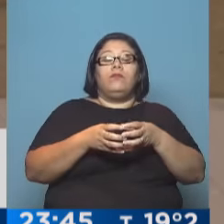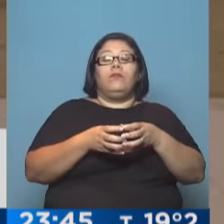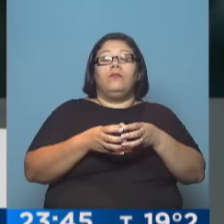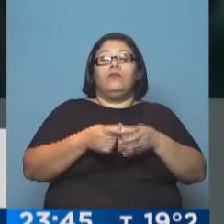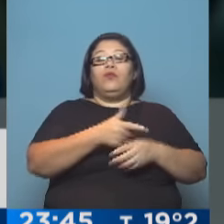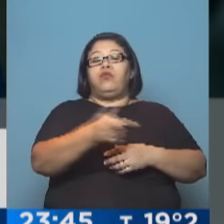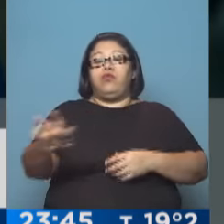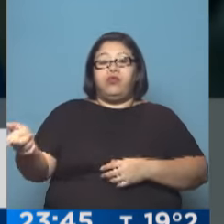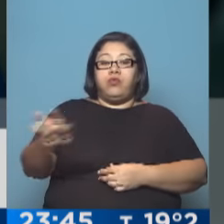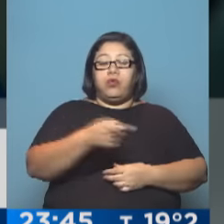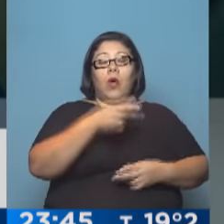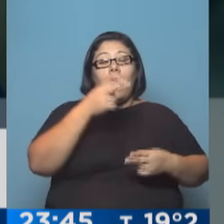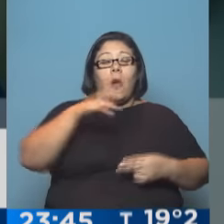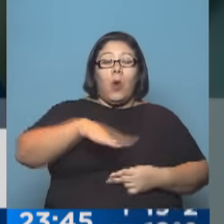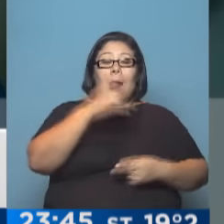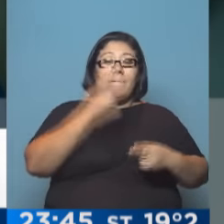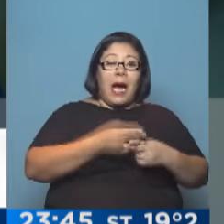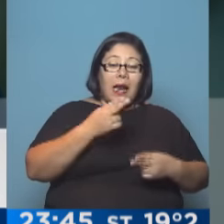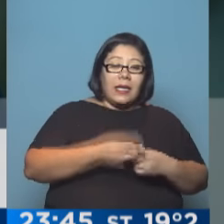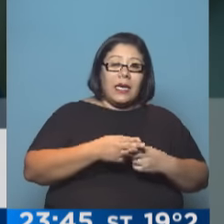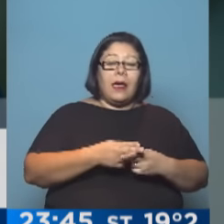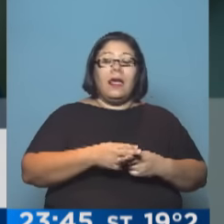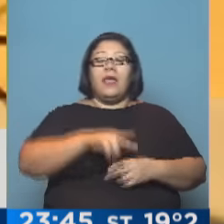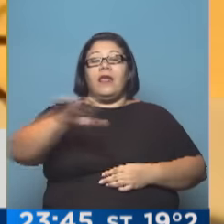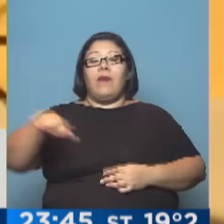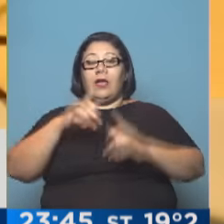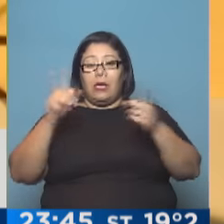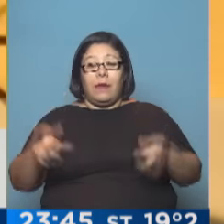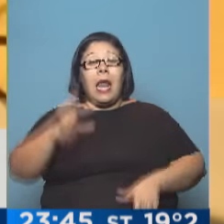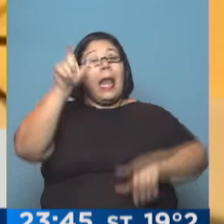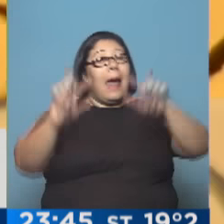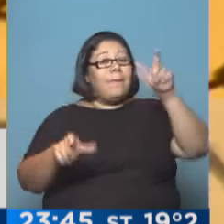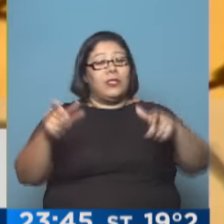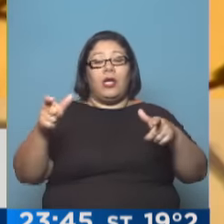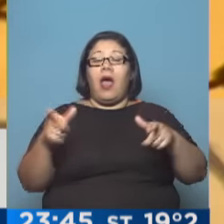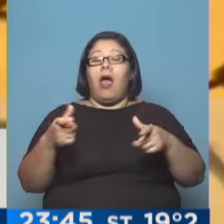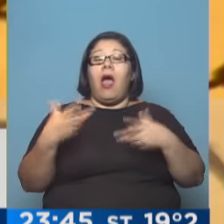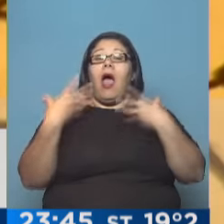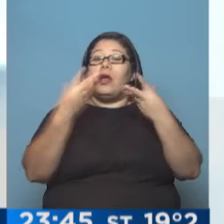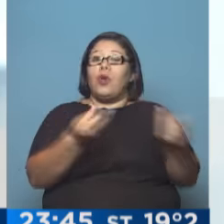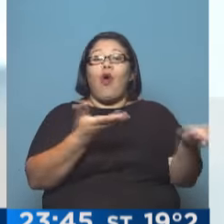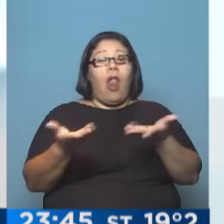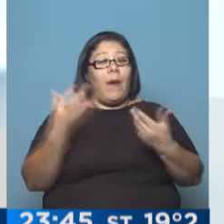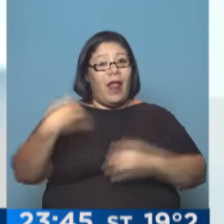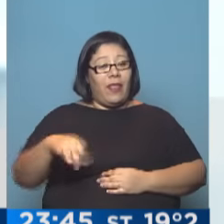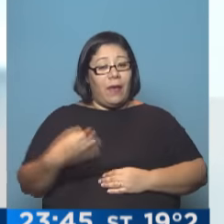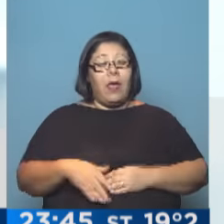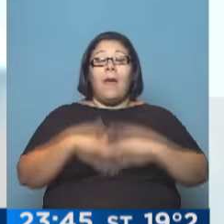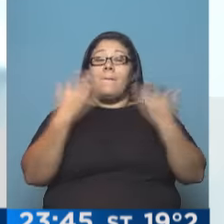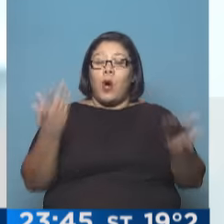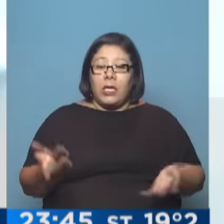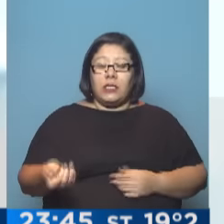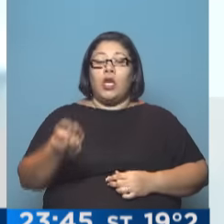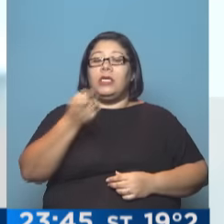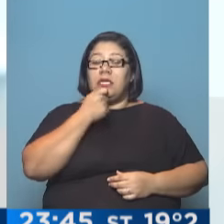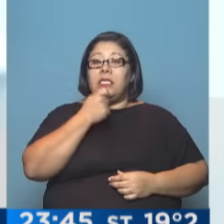plazas de la ciudad. El ciudadano tiene que colaborar, el vecino tiene que colaborar, por eso se les pide que cambien el agua de los